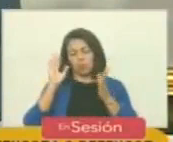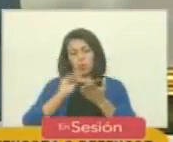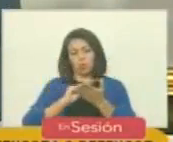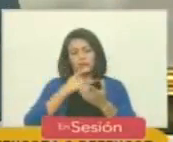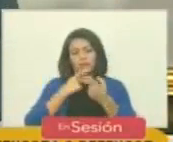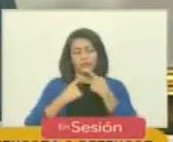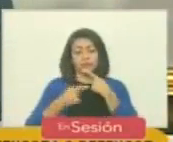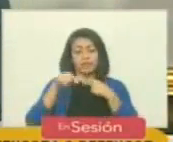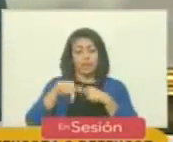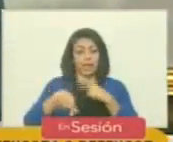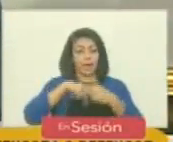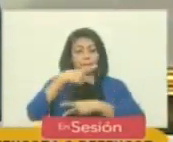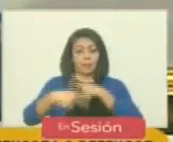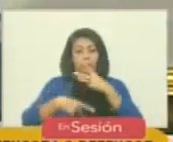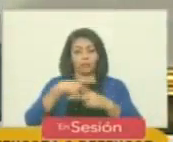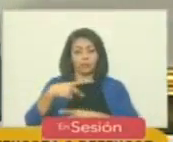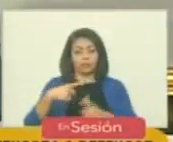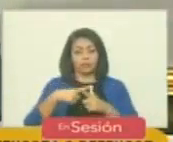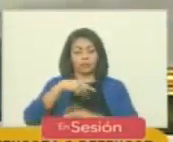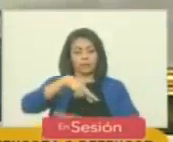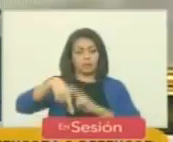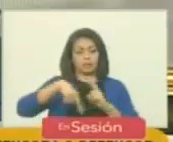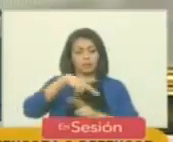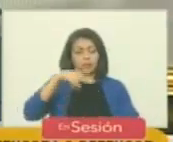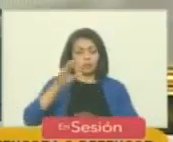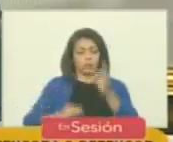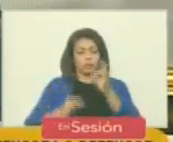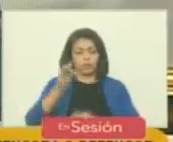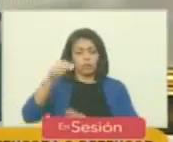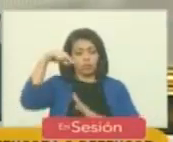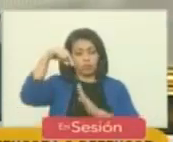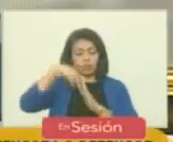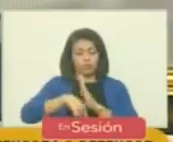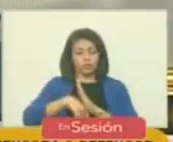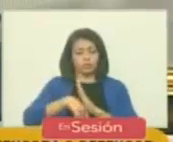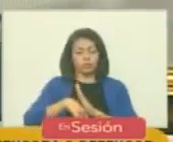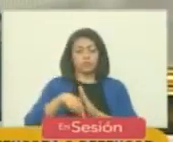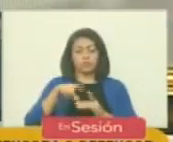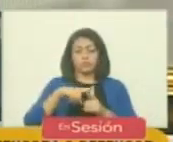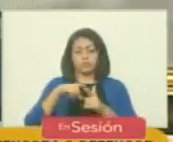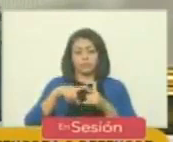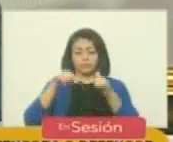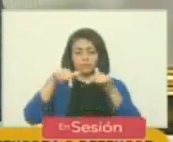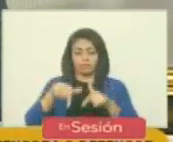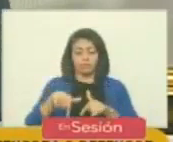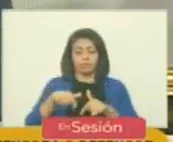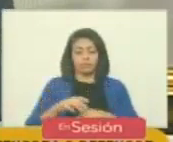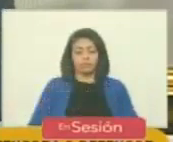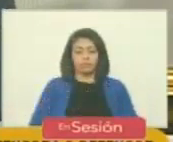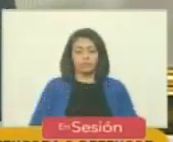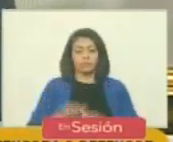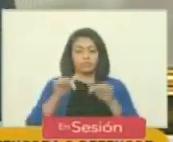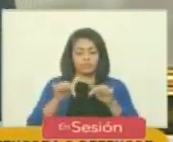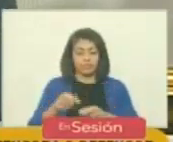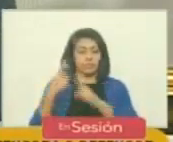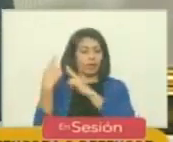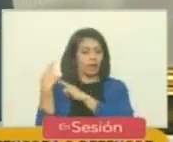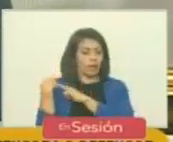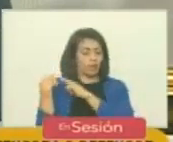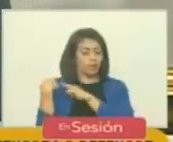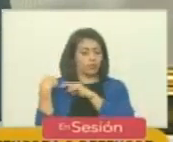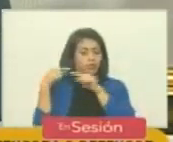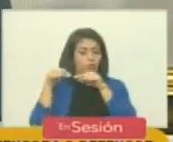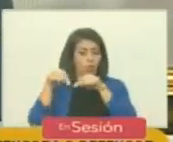en que este proceso de revolución judicial va a fondo, y esta posición, esta responsabilidad